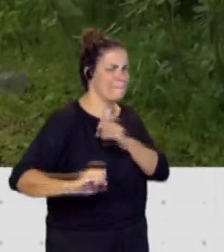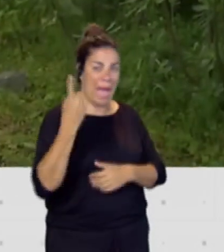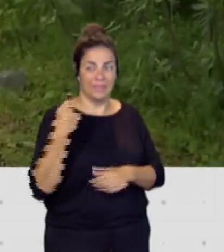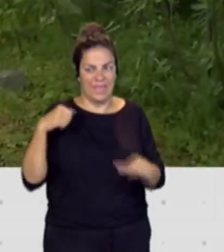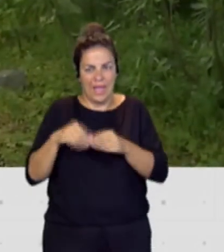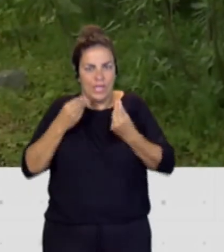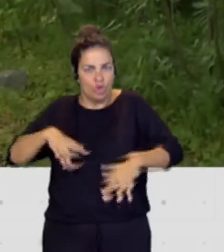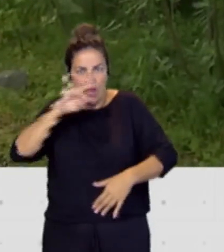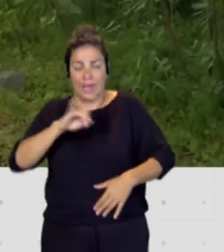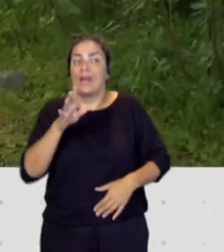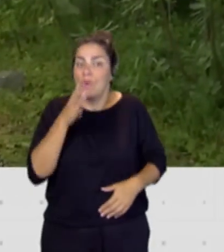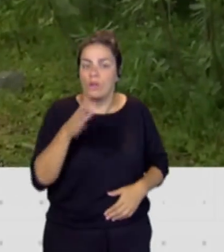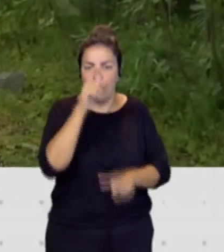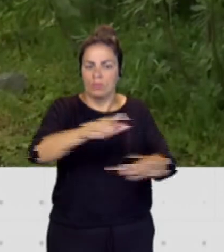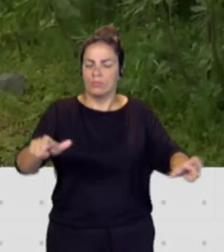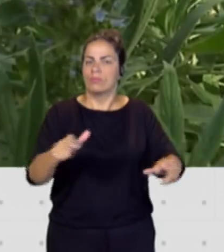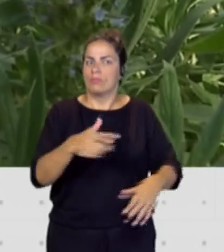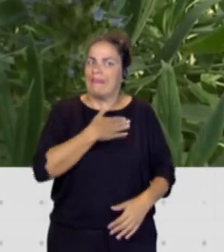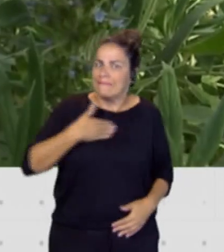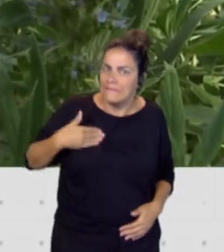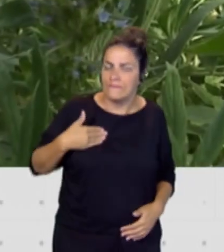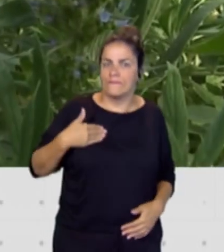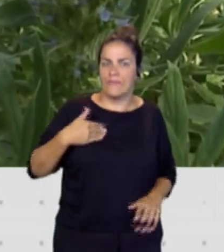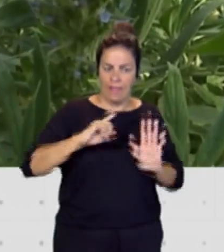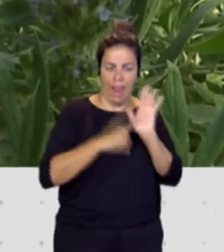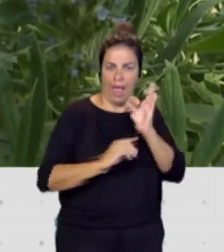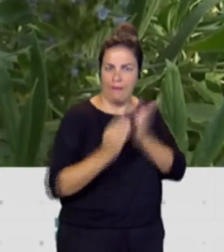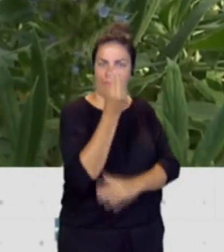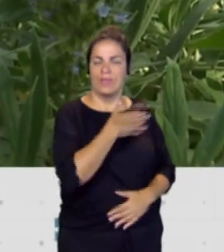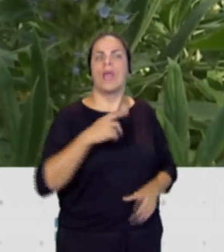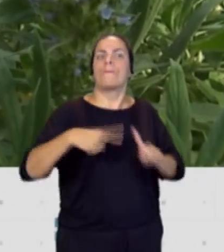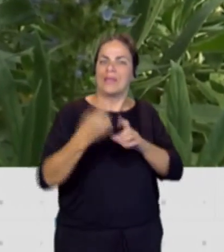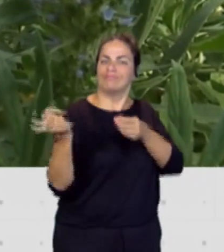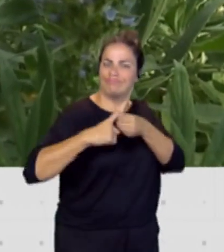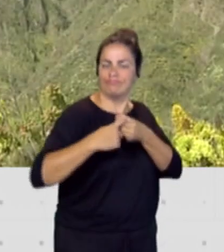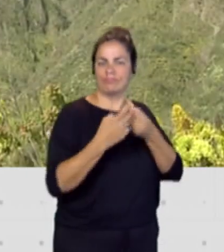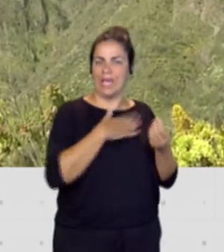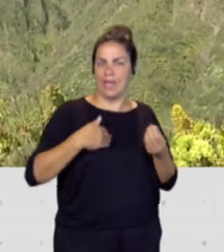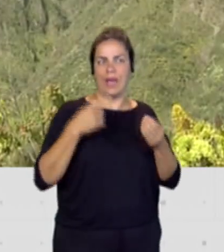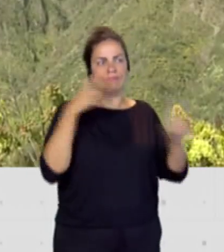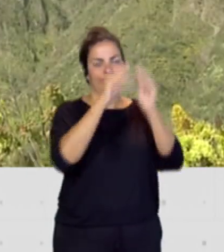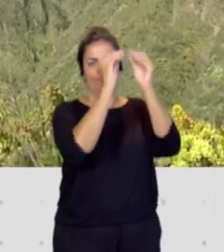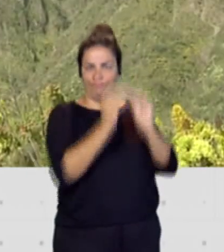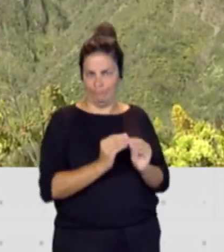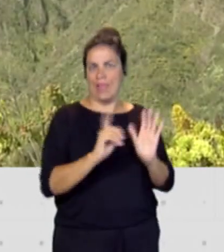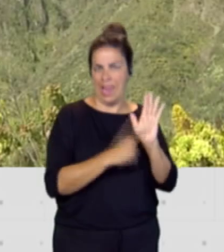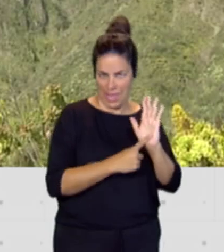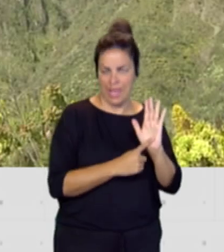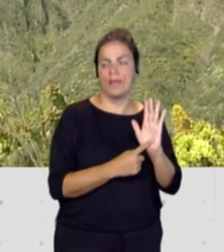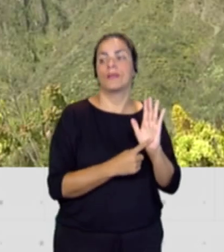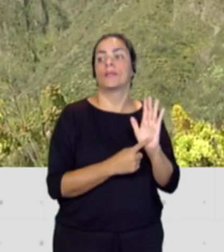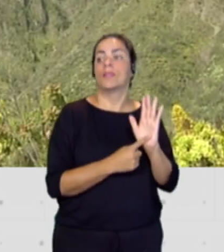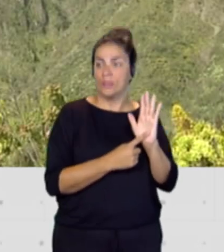inquietud en la ciudadanía de querer no solo legislar sino participar de forma activa en la elaboración de esta ley